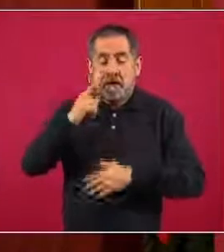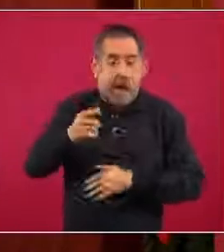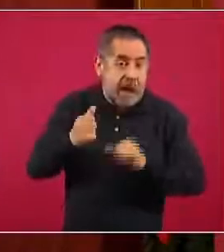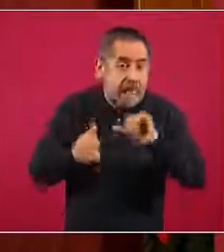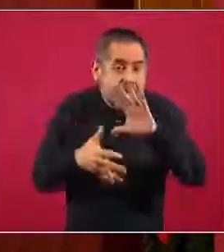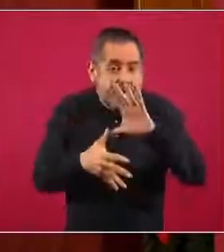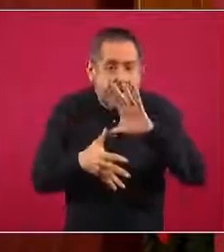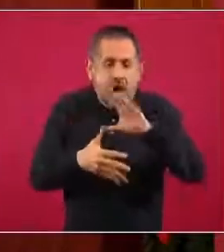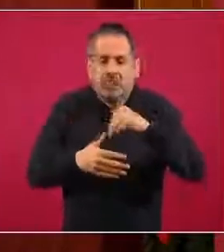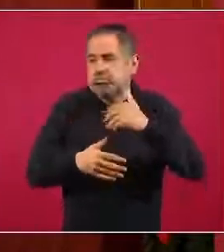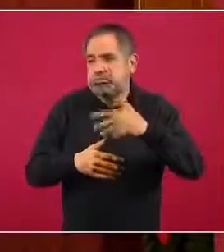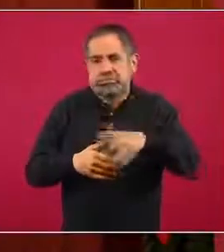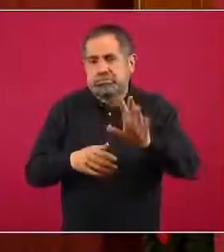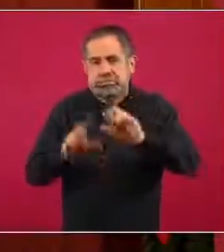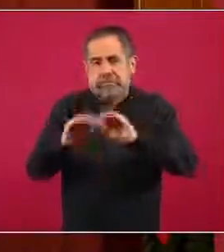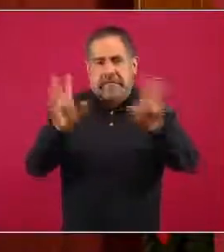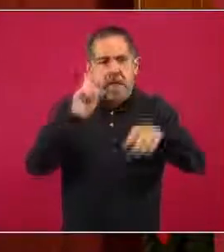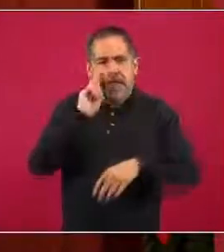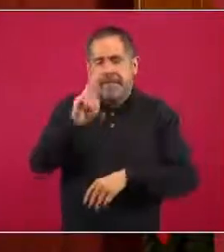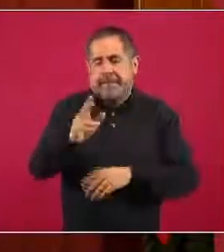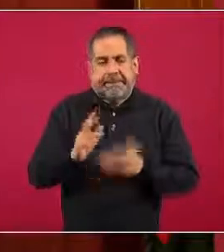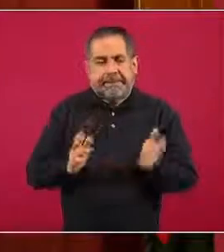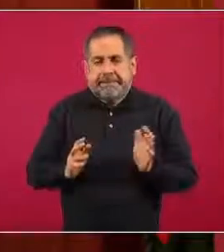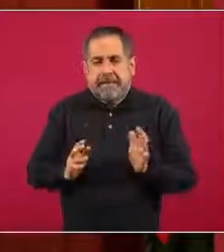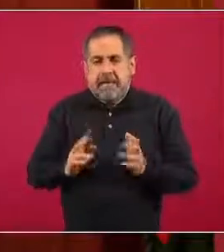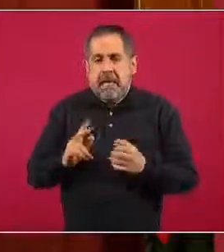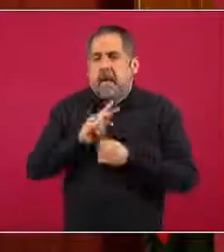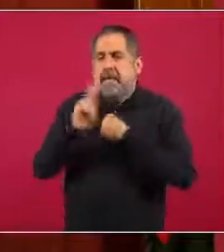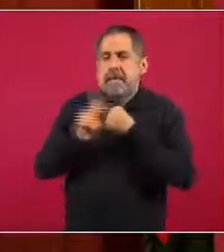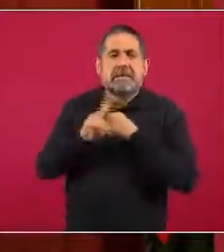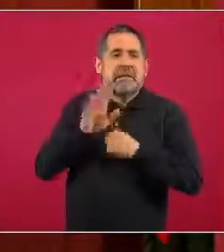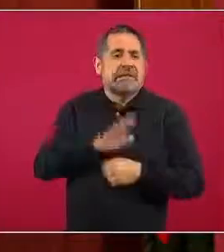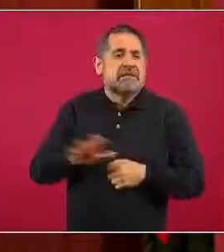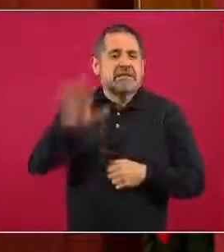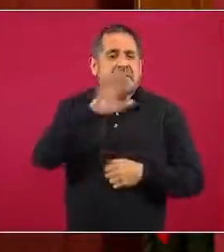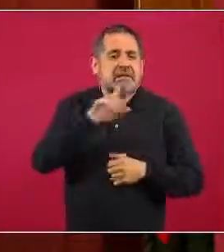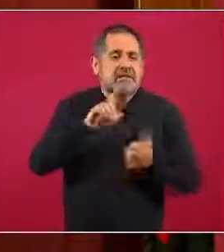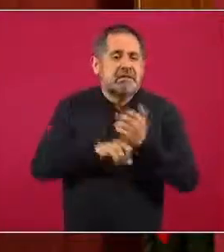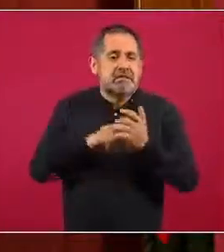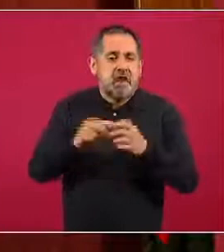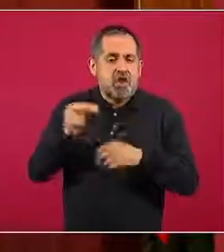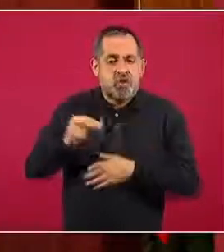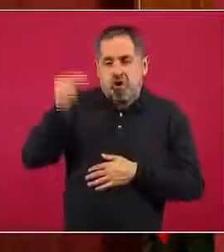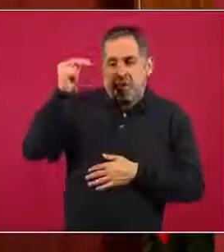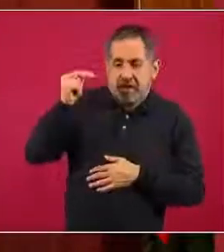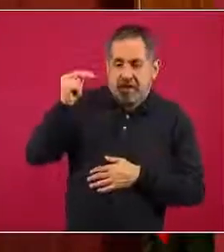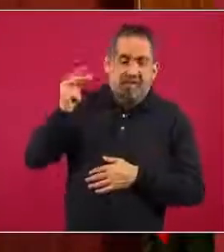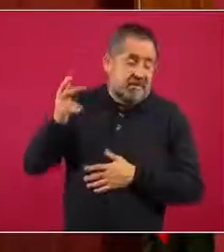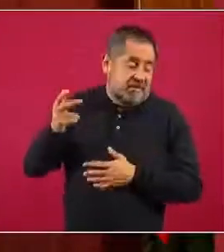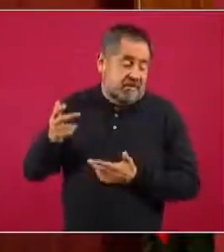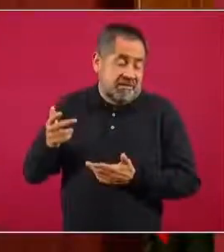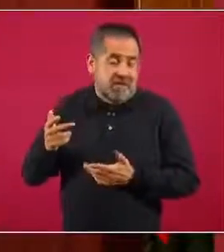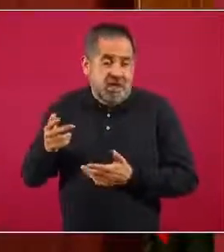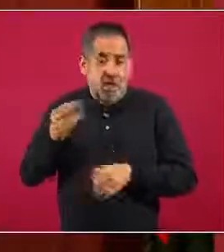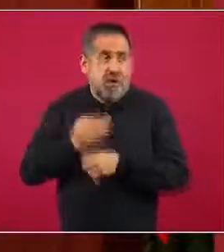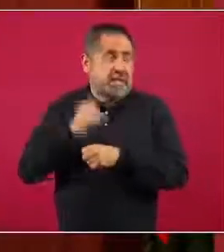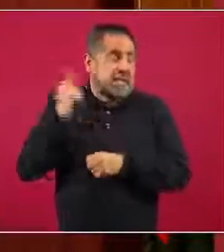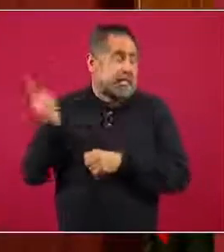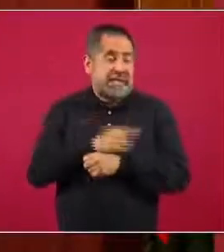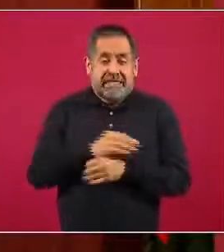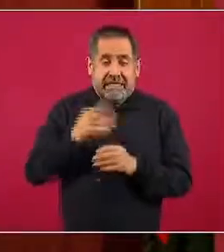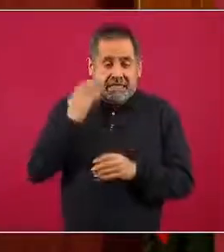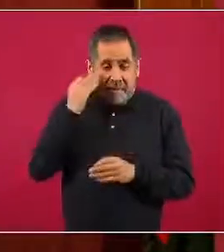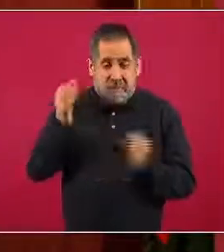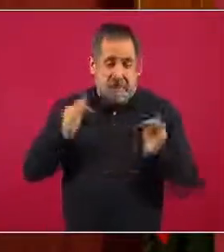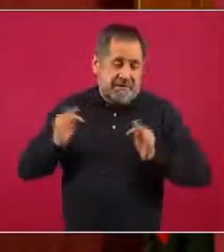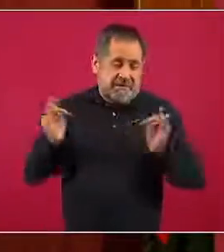definitivamente el gráfico es muy claro, sobre todo los países que comprenden la región del norte y que estamos en temporada invernal,